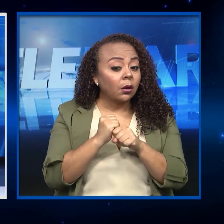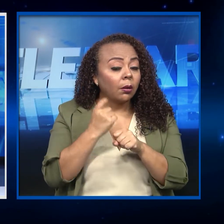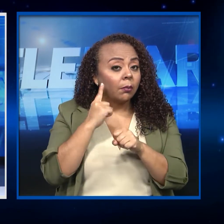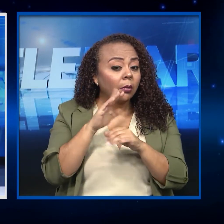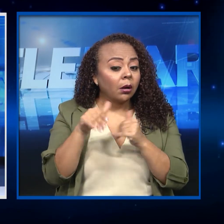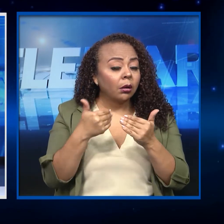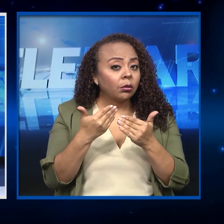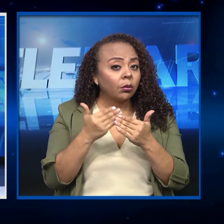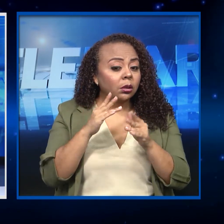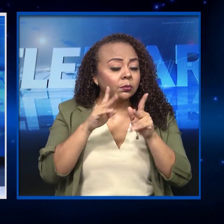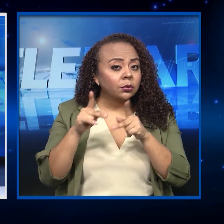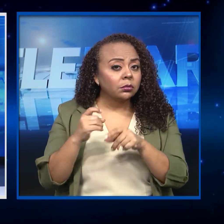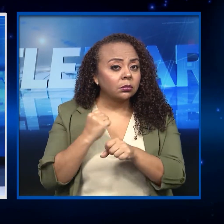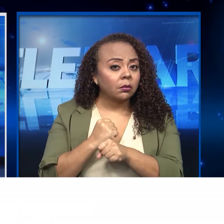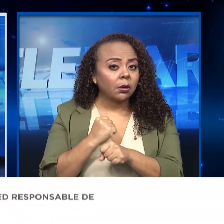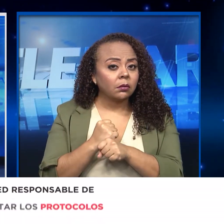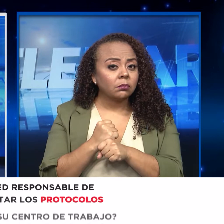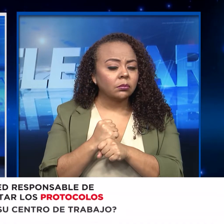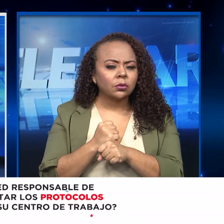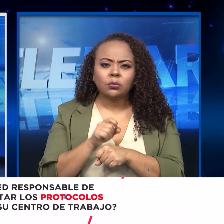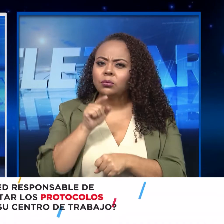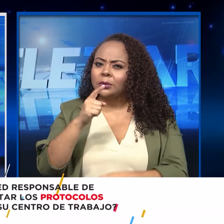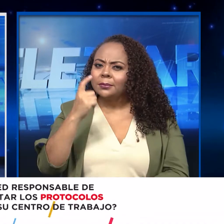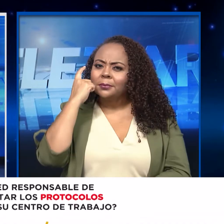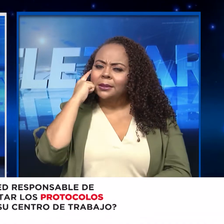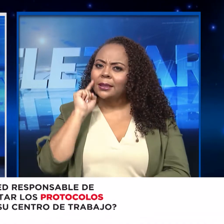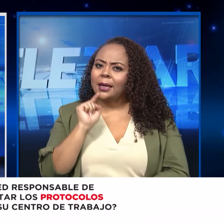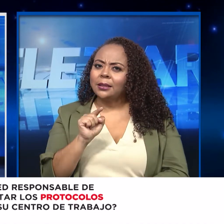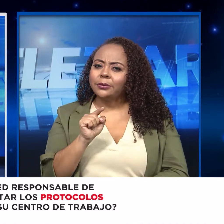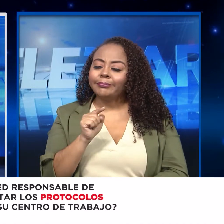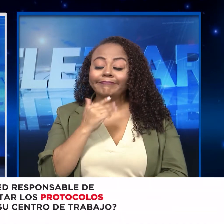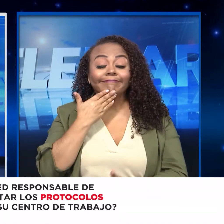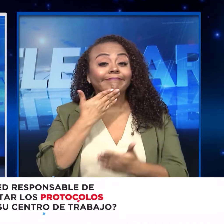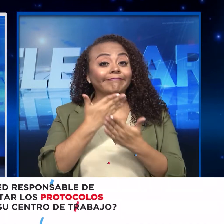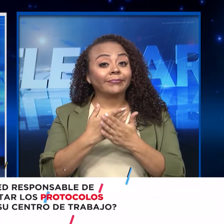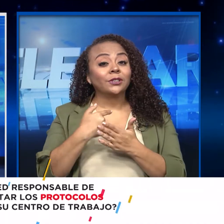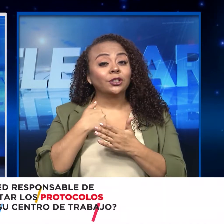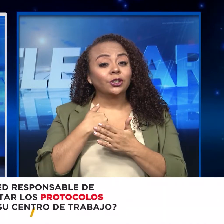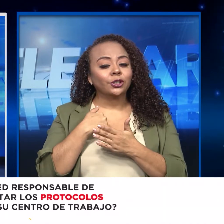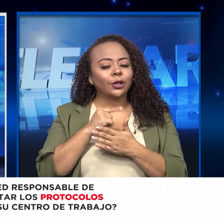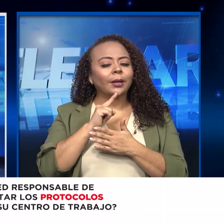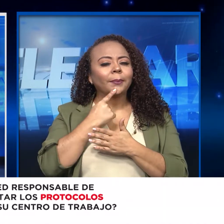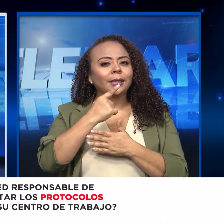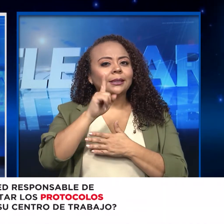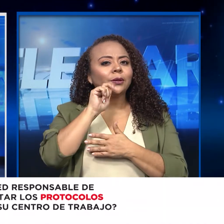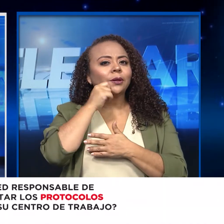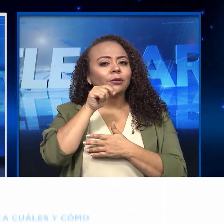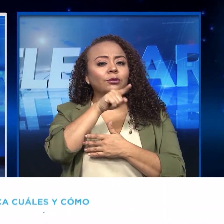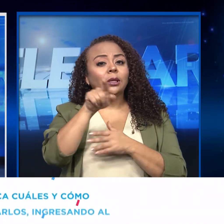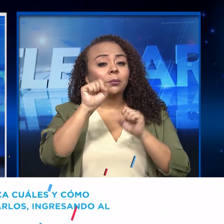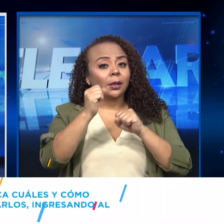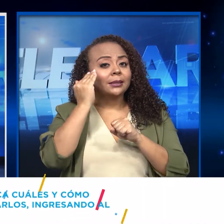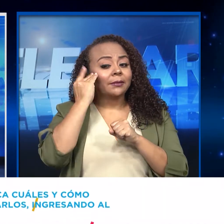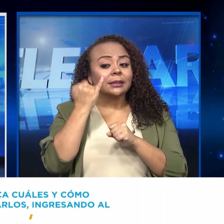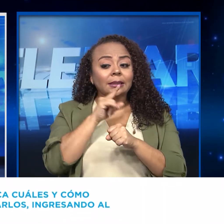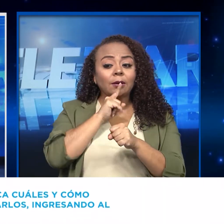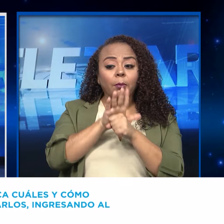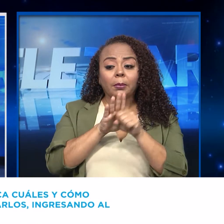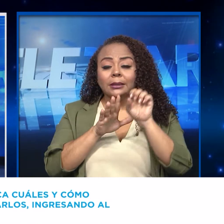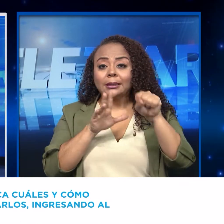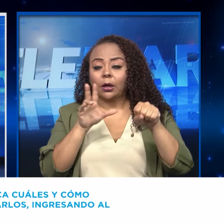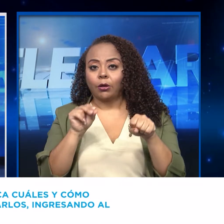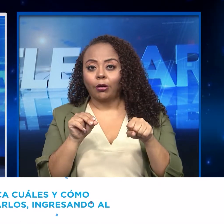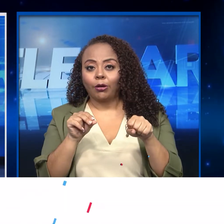todas las personas que trabajan, ¿se ha puesto a pensar usted en eso? Bueno, les voy a dar una clave en la cual usted puede saber si se está cumpliendo o no se está